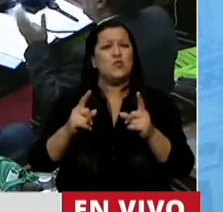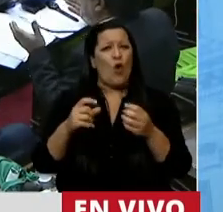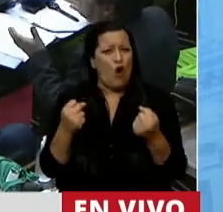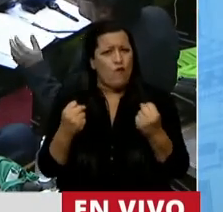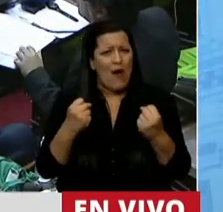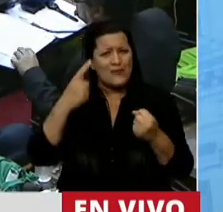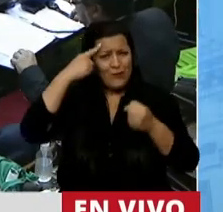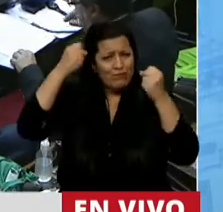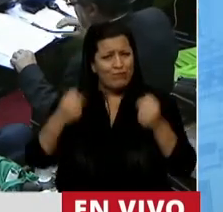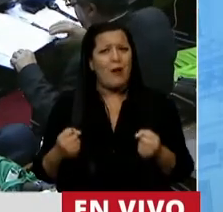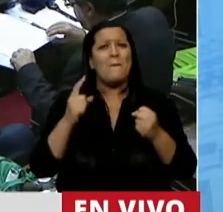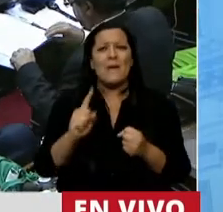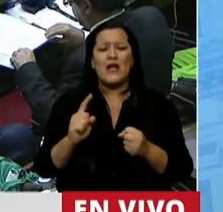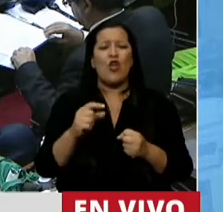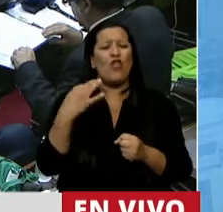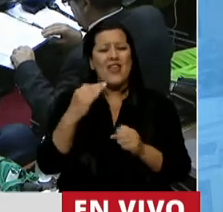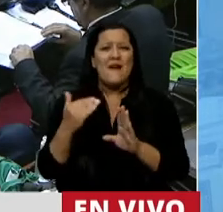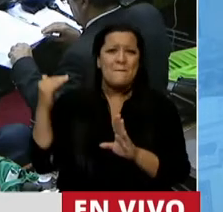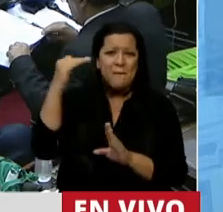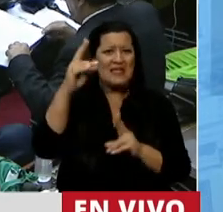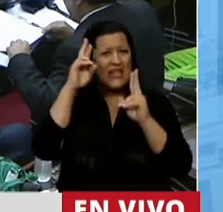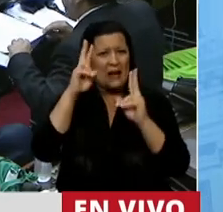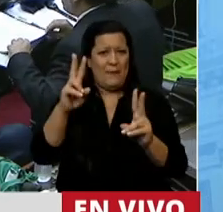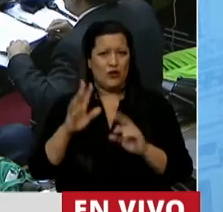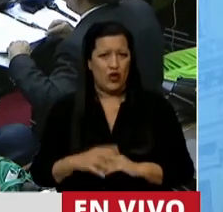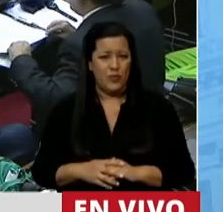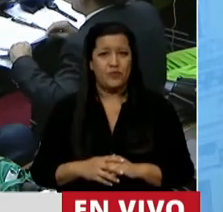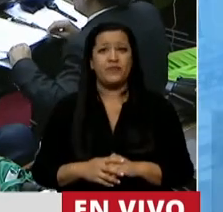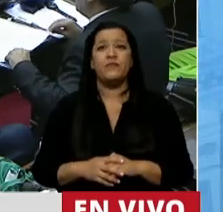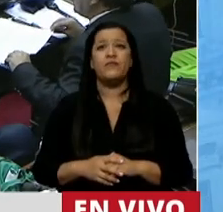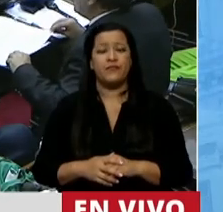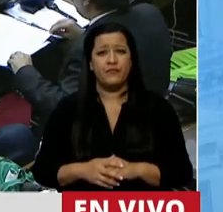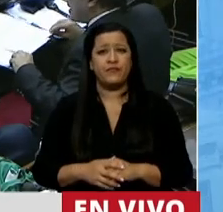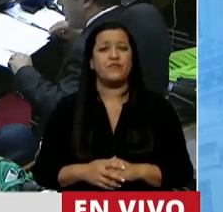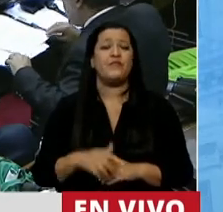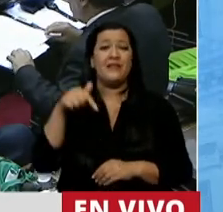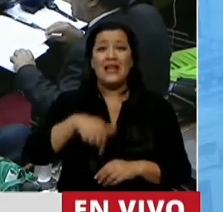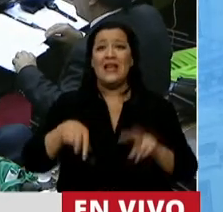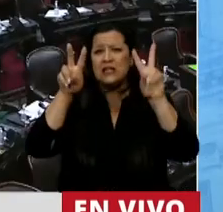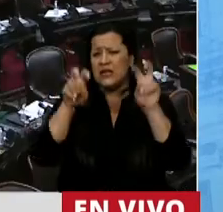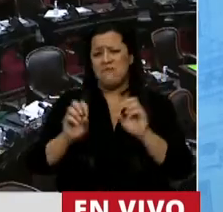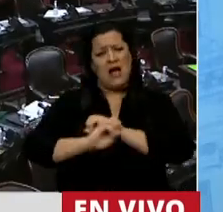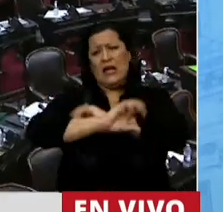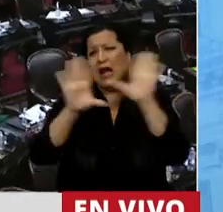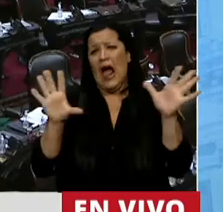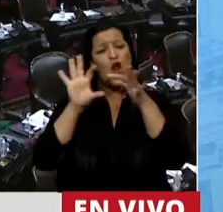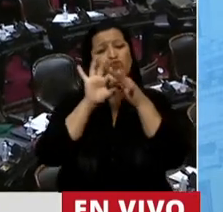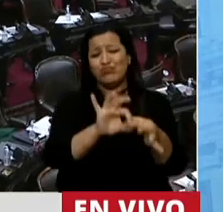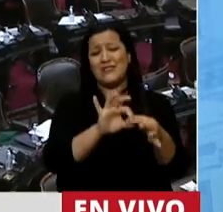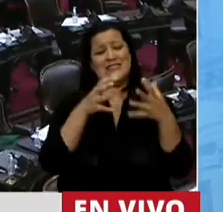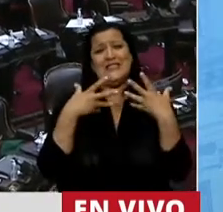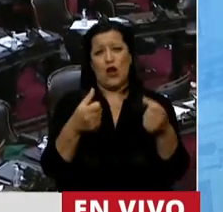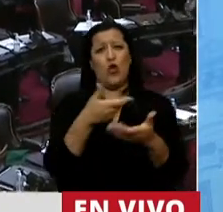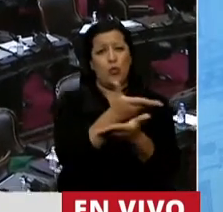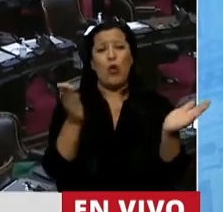misma convicción, pero con muchísimo más respeto. El tiempo no es inocuo. Este es un tema claro de salud pública. Se habló